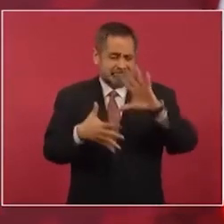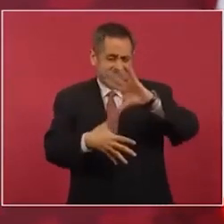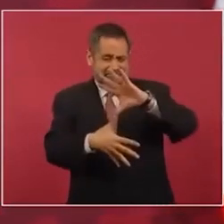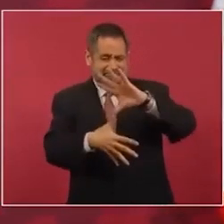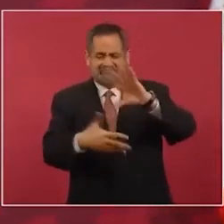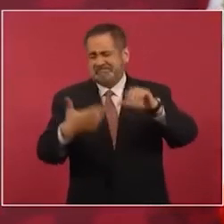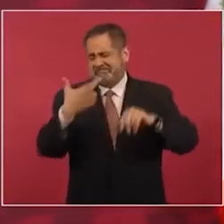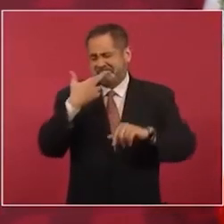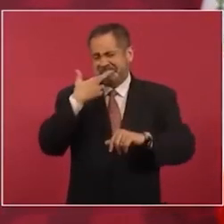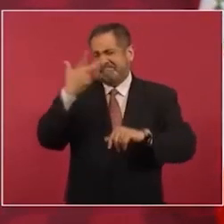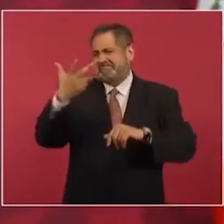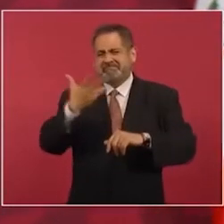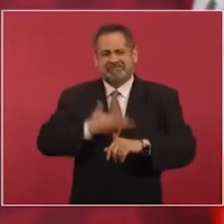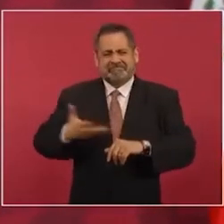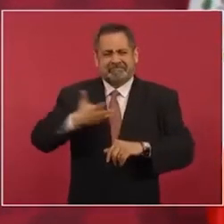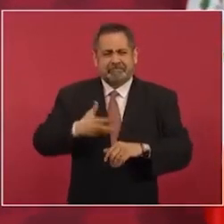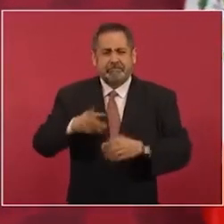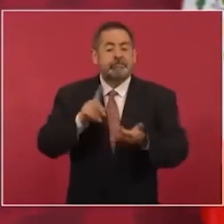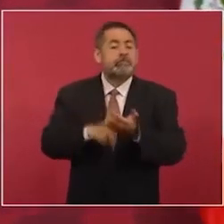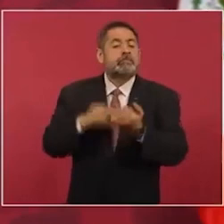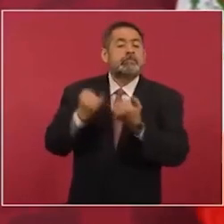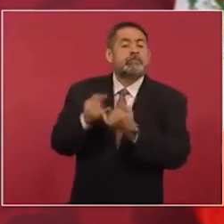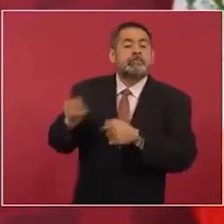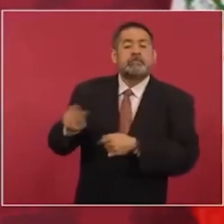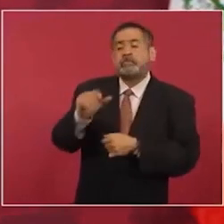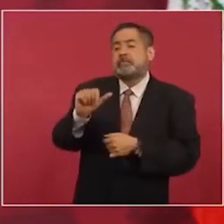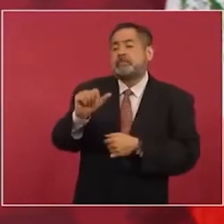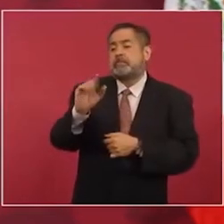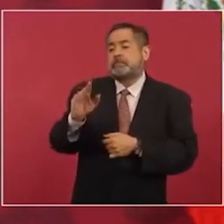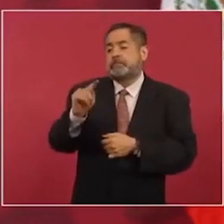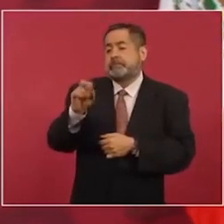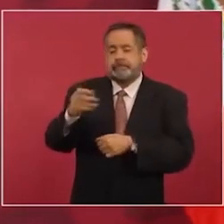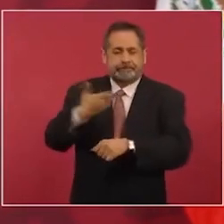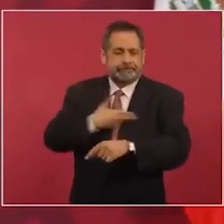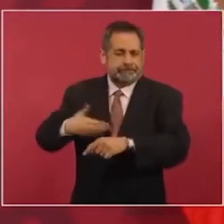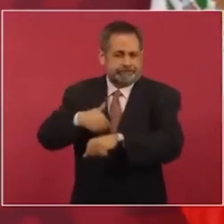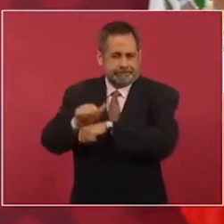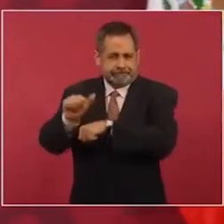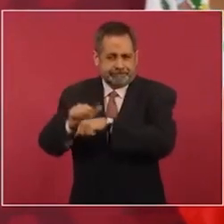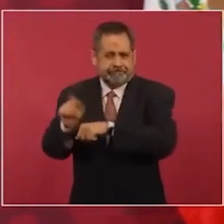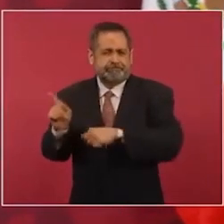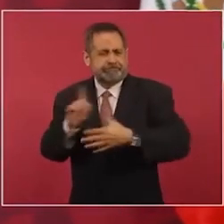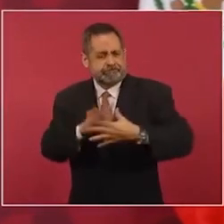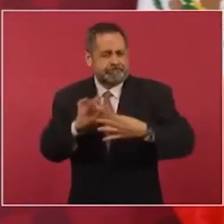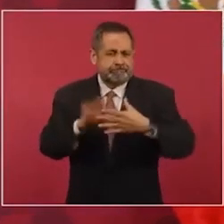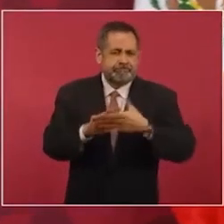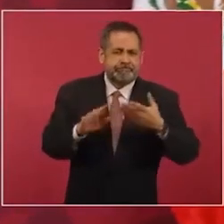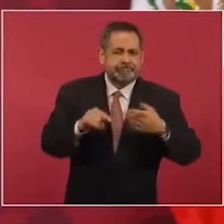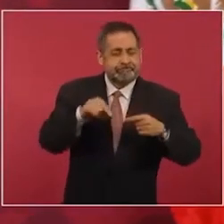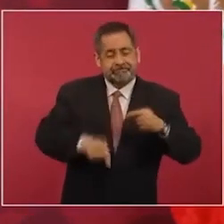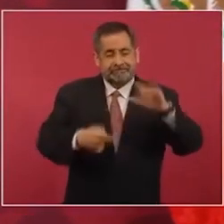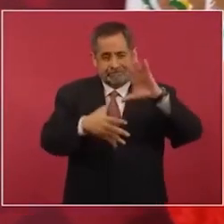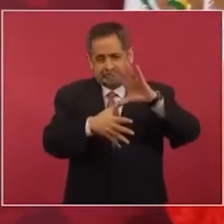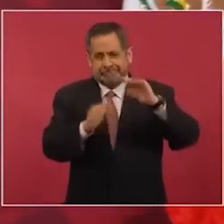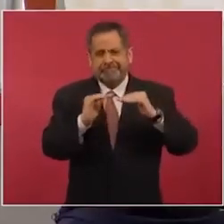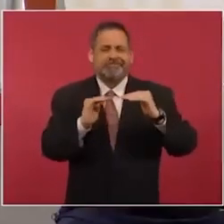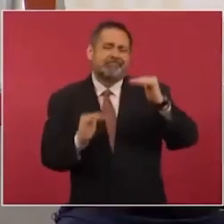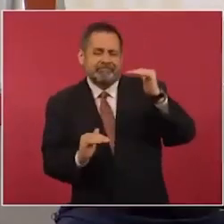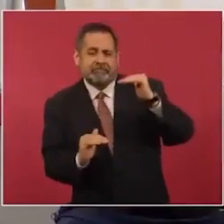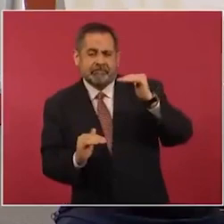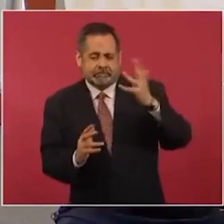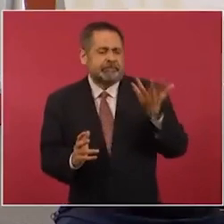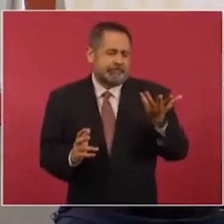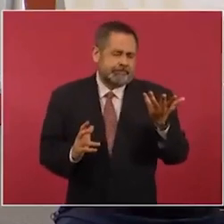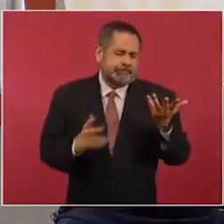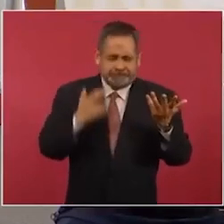así como Alberto habla de las desigualdades, el continente con más desigualdad, así también,